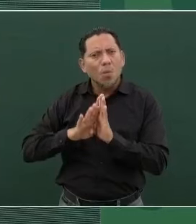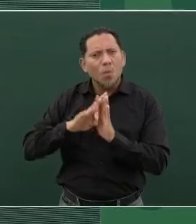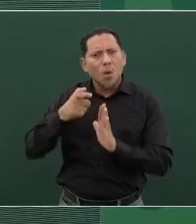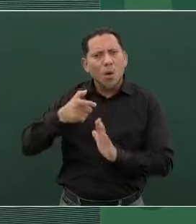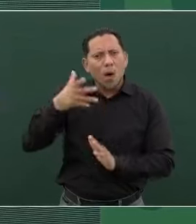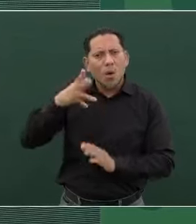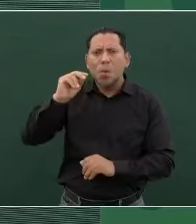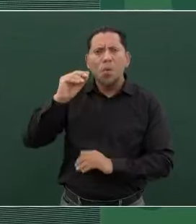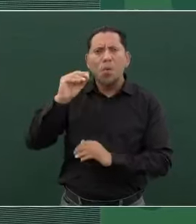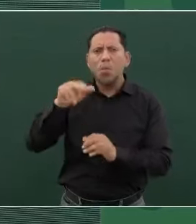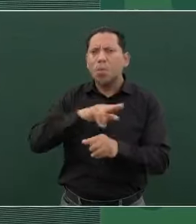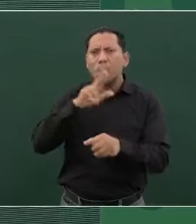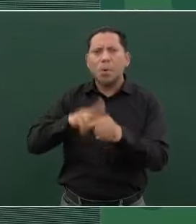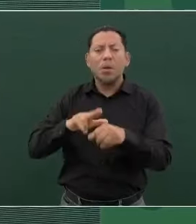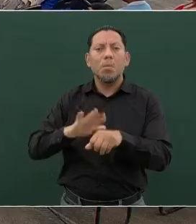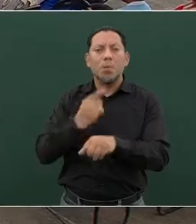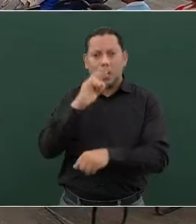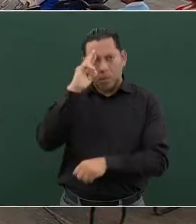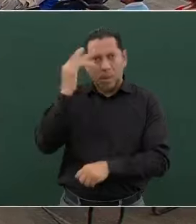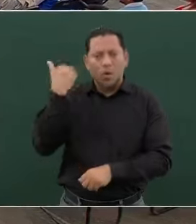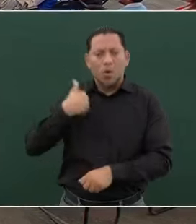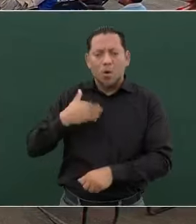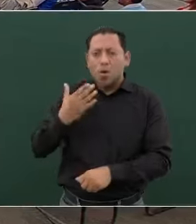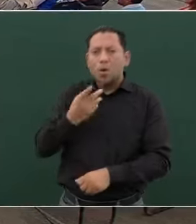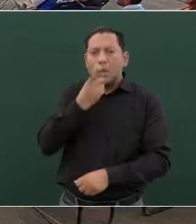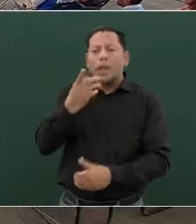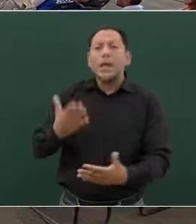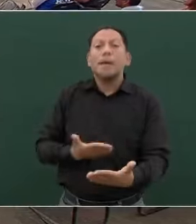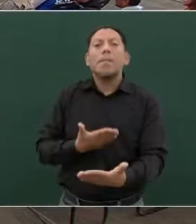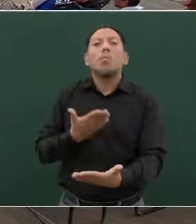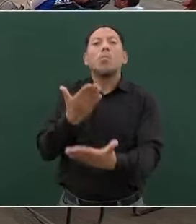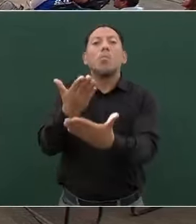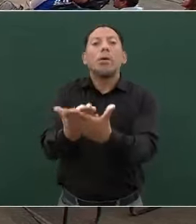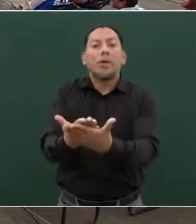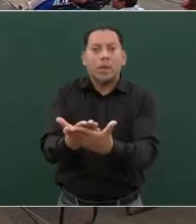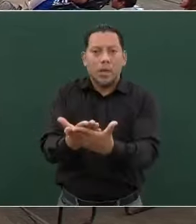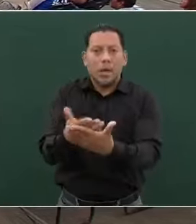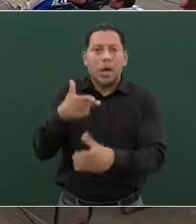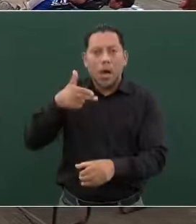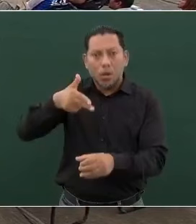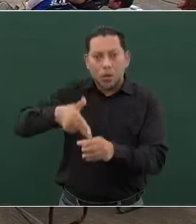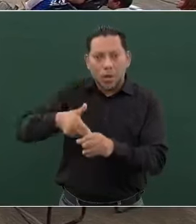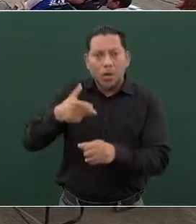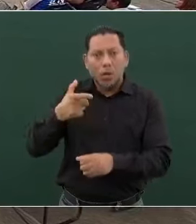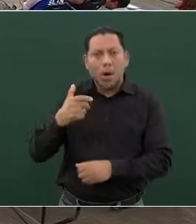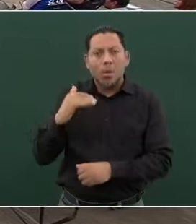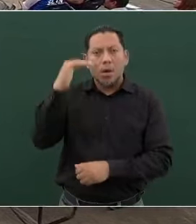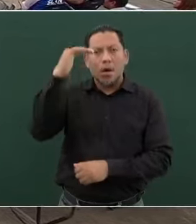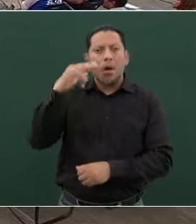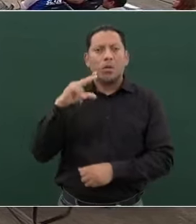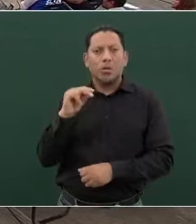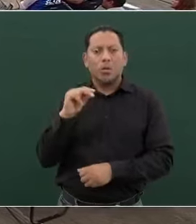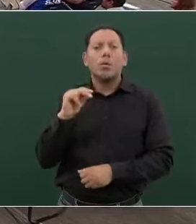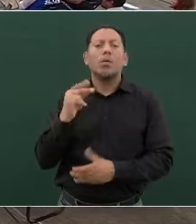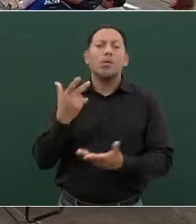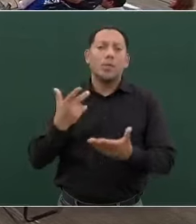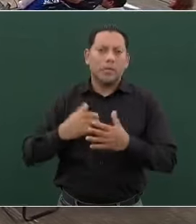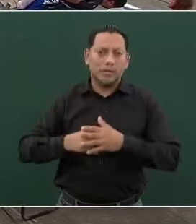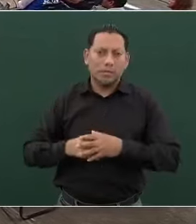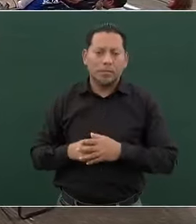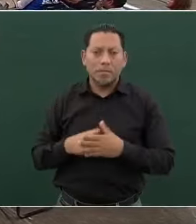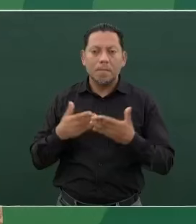porque ofrecí que no iba a aumentar y que ya no íbamos a vender